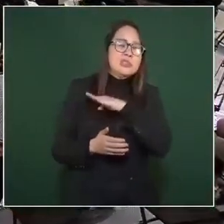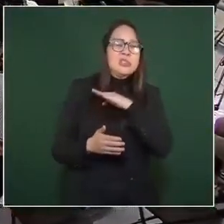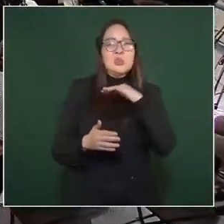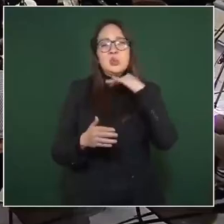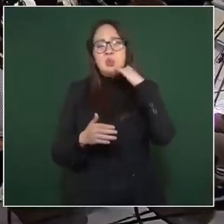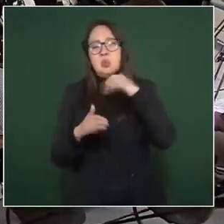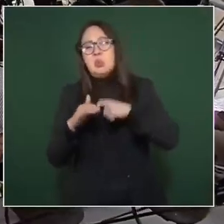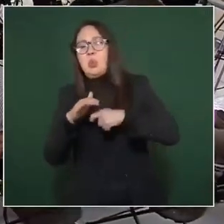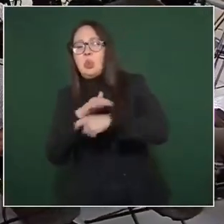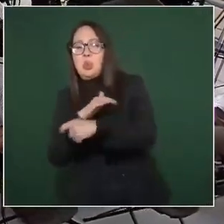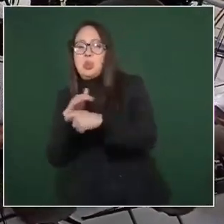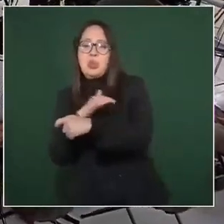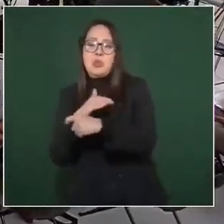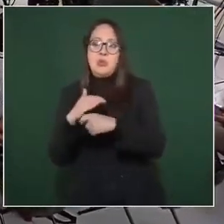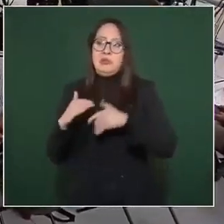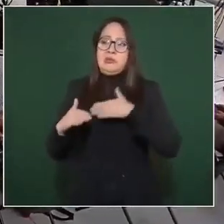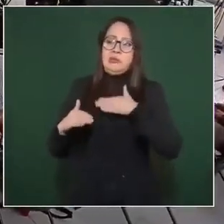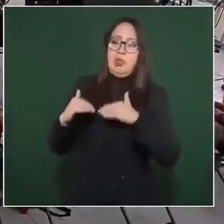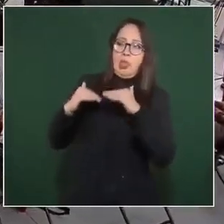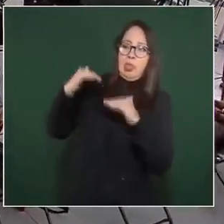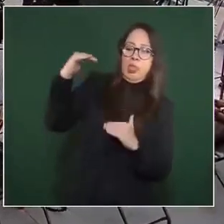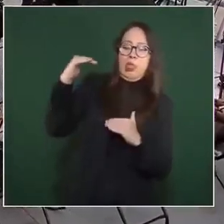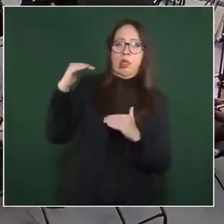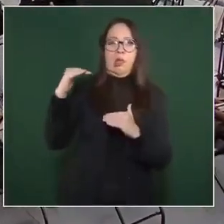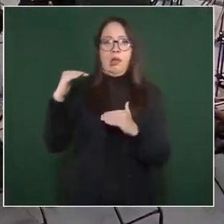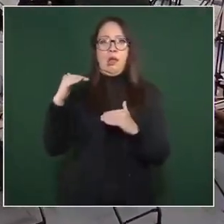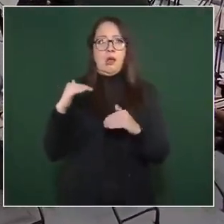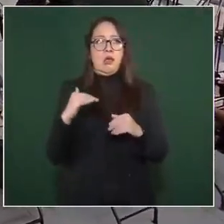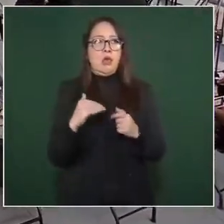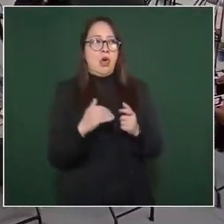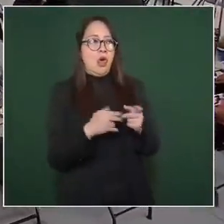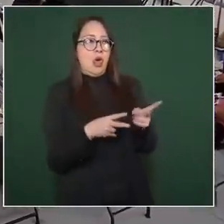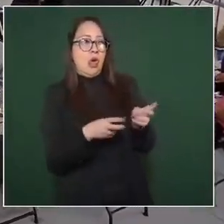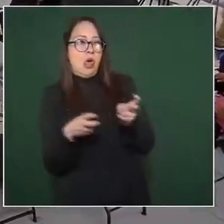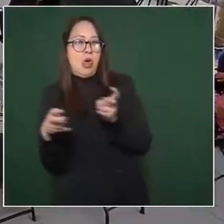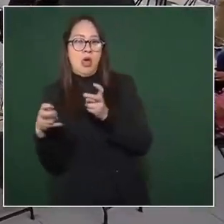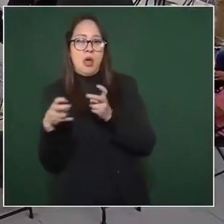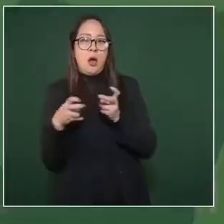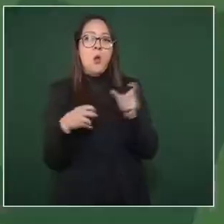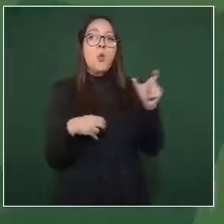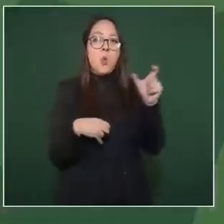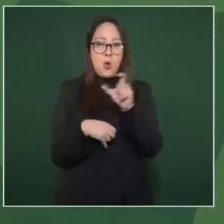de injusticias y de privilegios, cuando manipulaban, pero